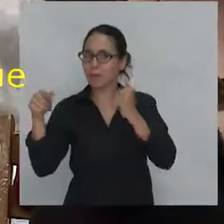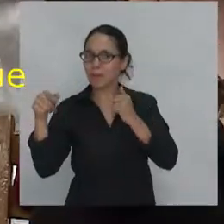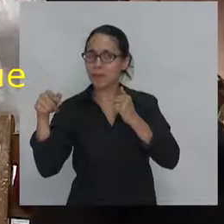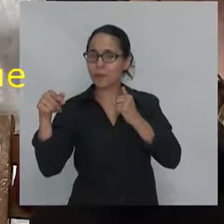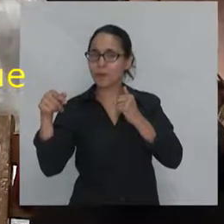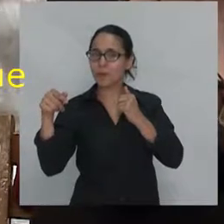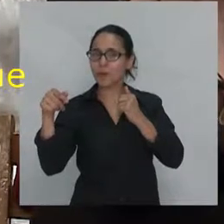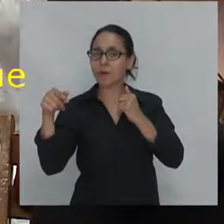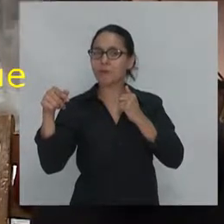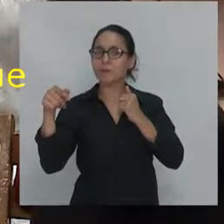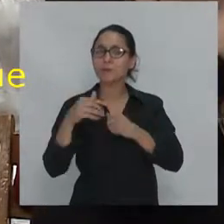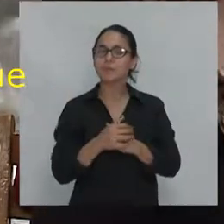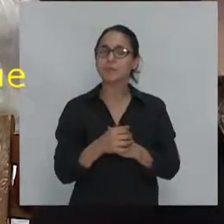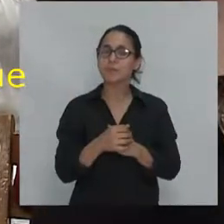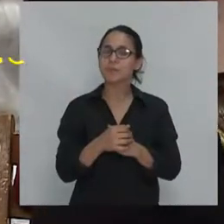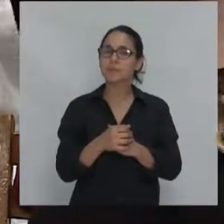operando